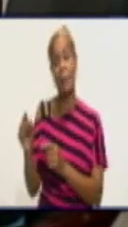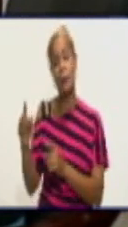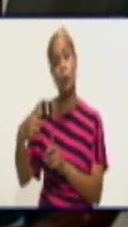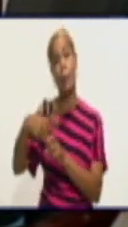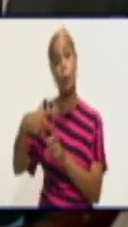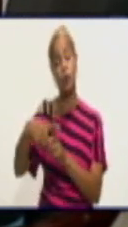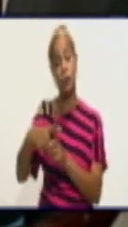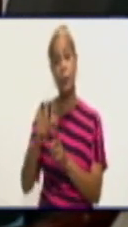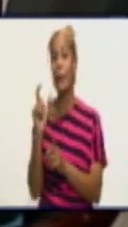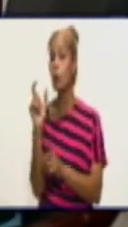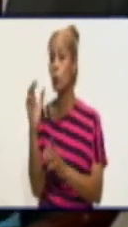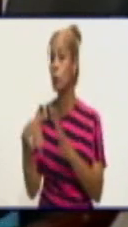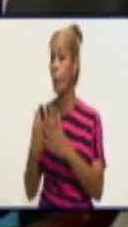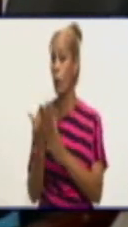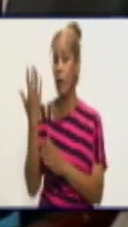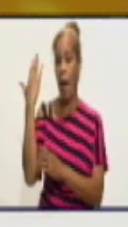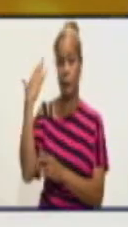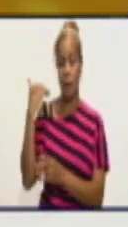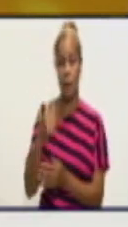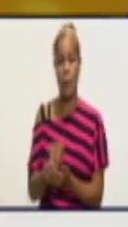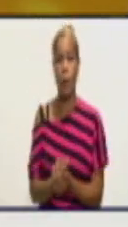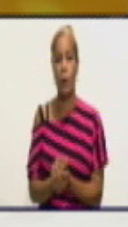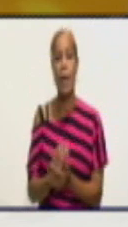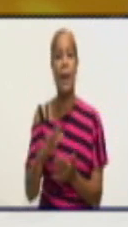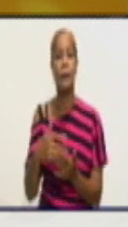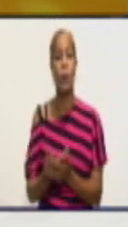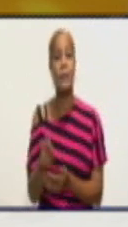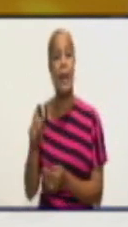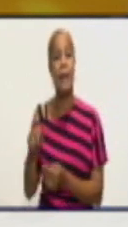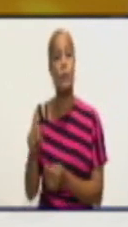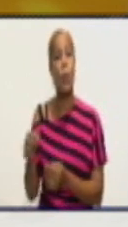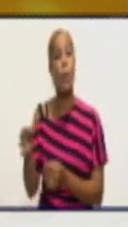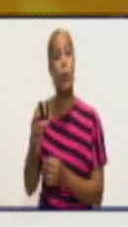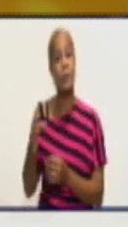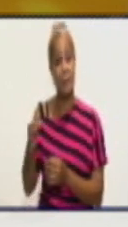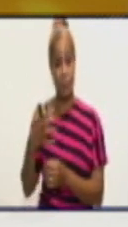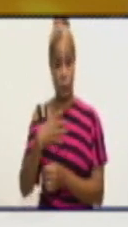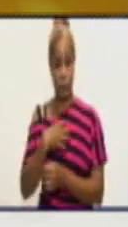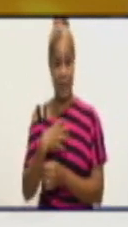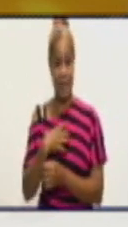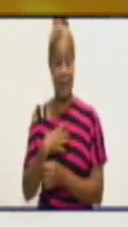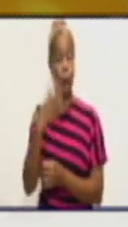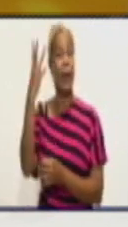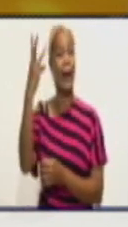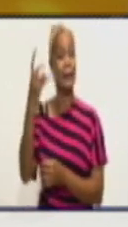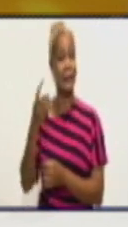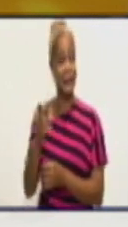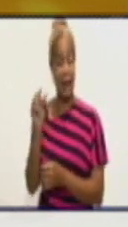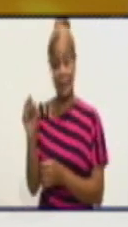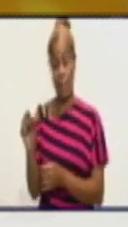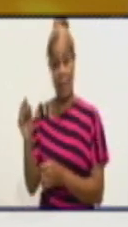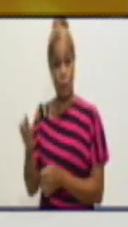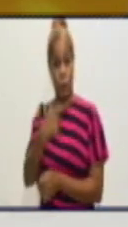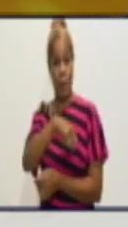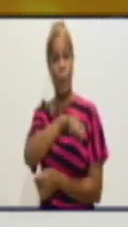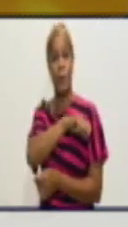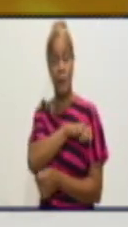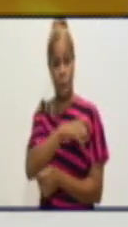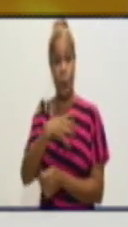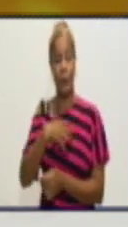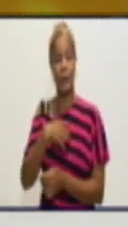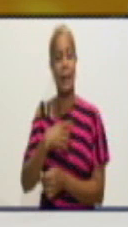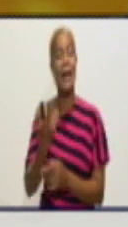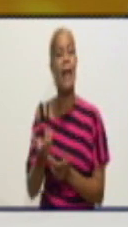en los últimos días? Así es, Junel. Estos municipios, teniendo en cuenta la cantidad de población, por ejemplo, Cautocristo, en los